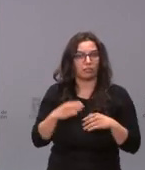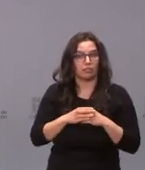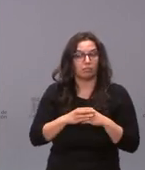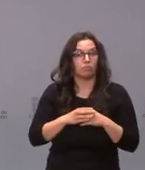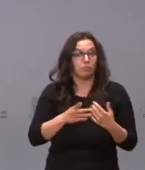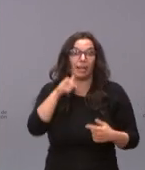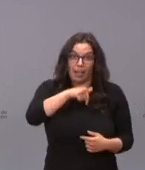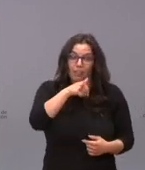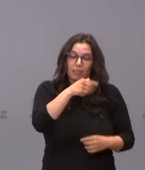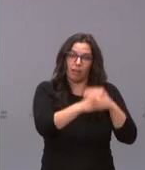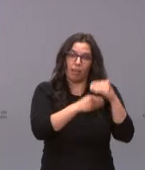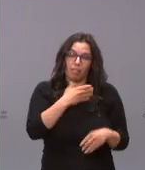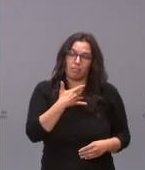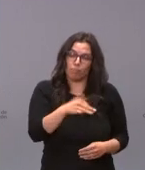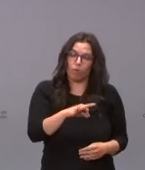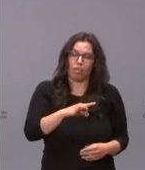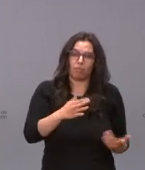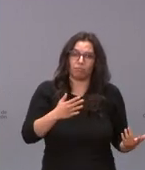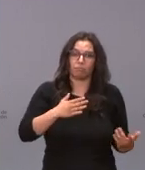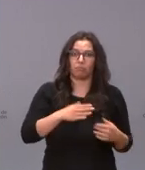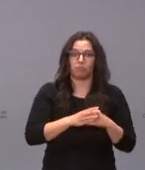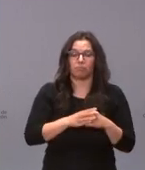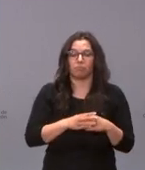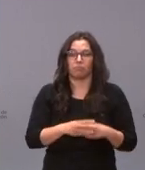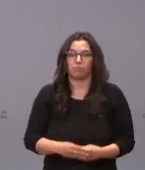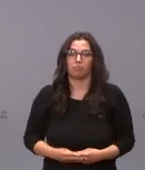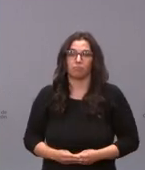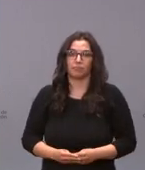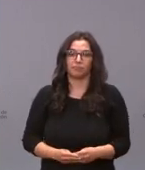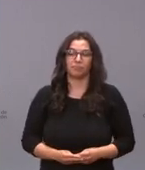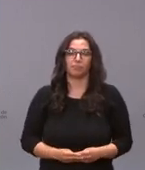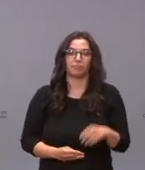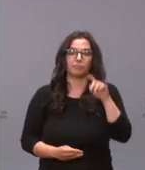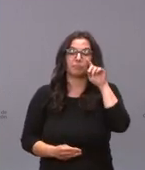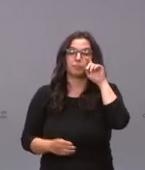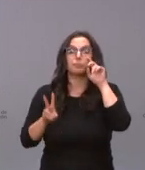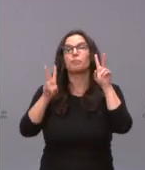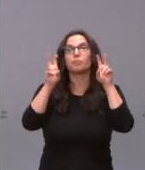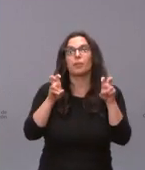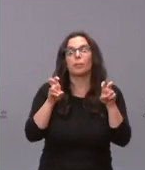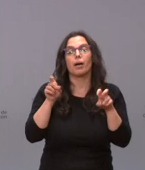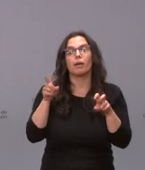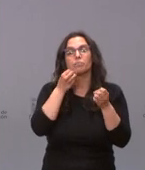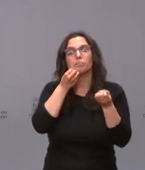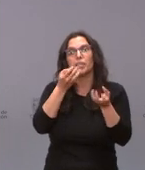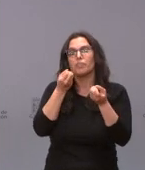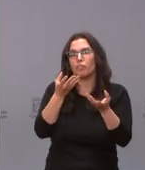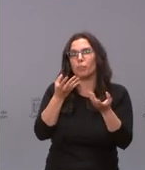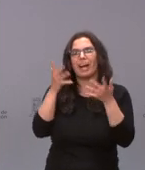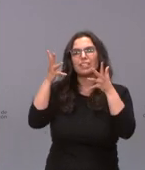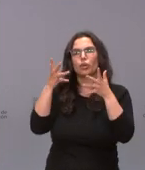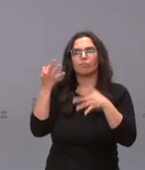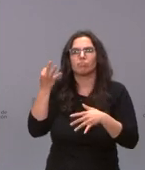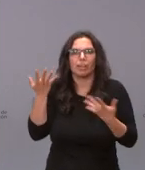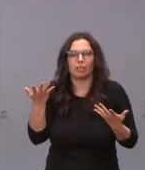sí que se puede hacer en nuestra comunidad sobre qué informan los asesores hombre